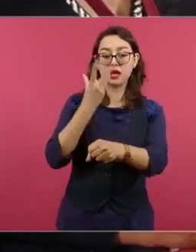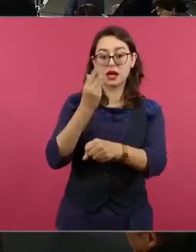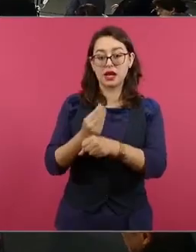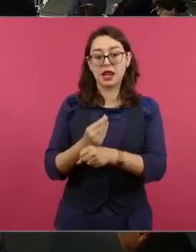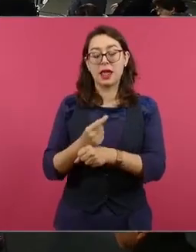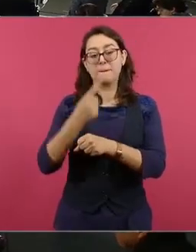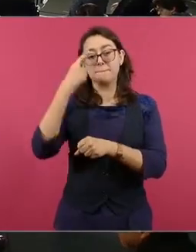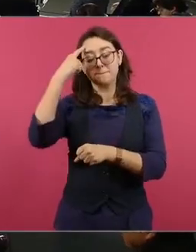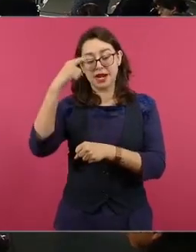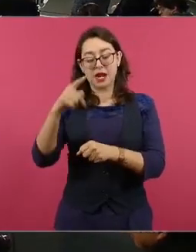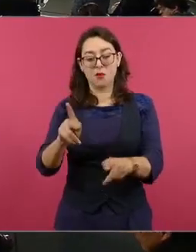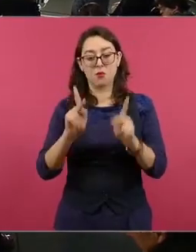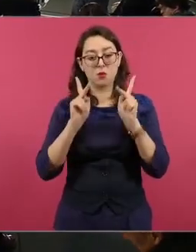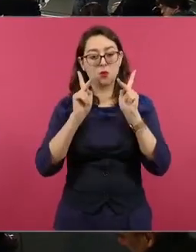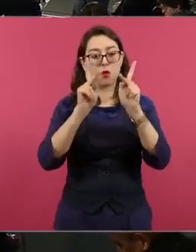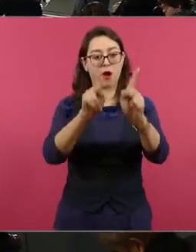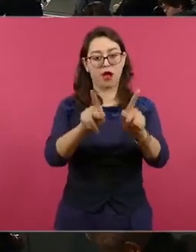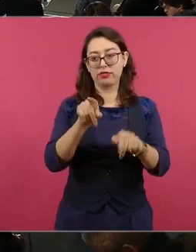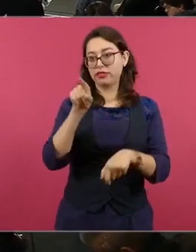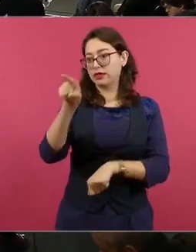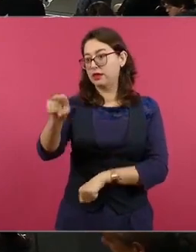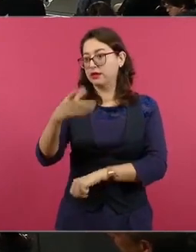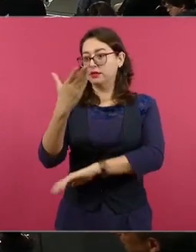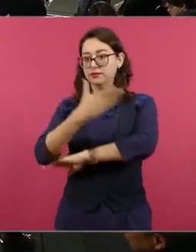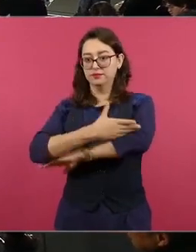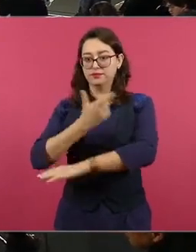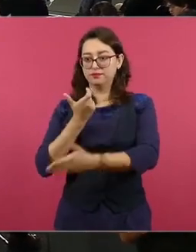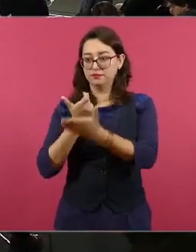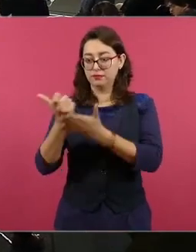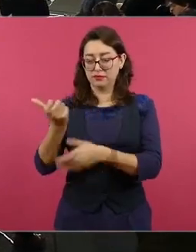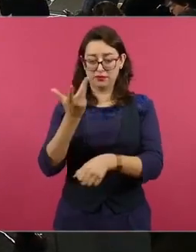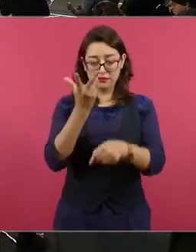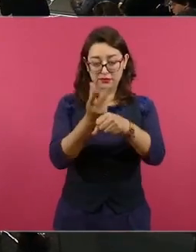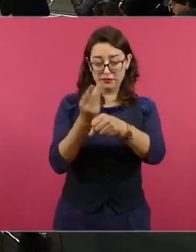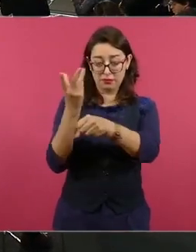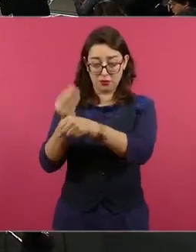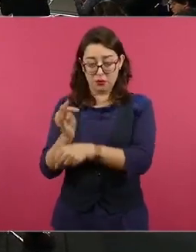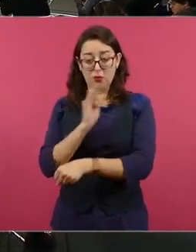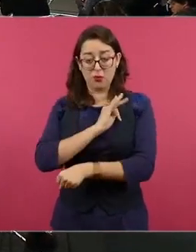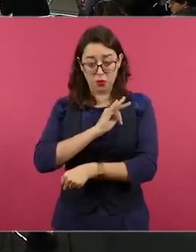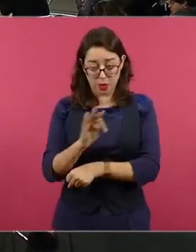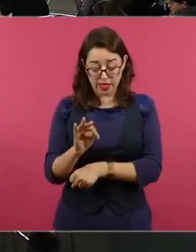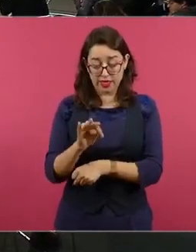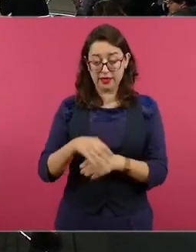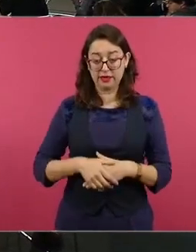de Boca del Río y la caseta de Paso del Toro, señor? Sí,